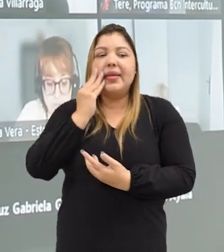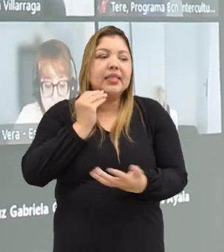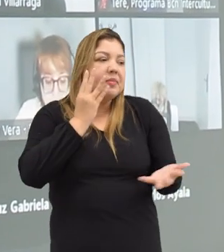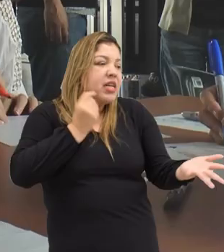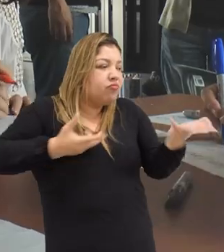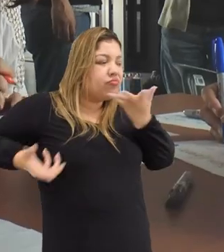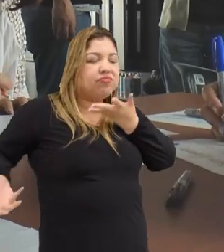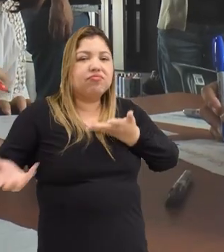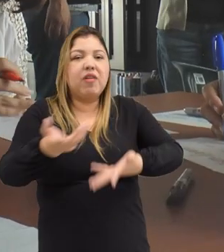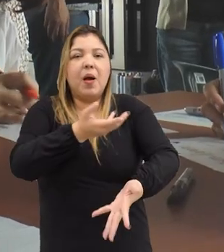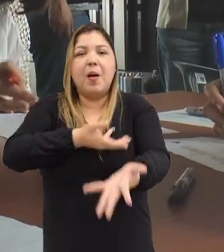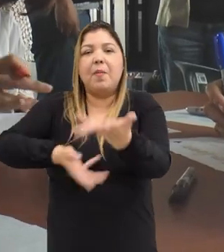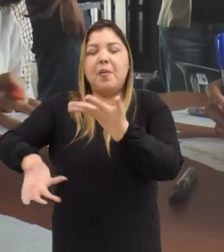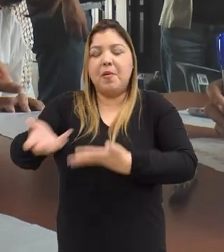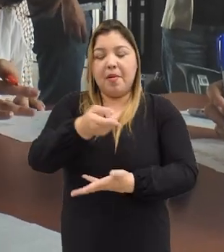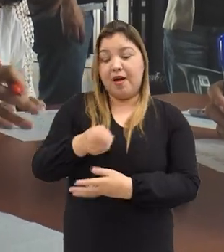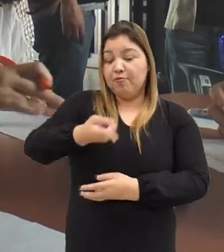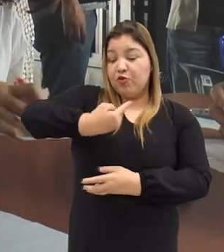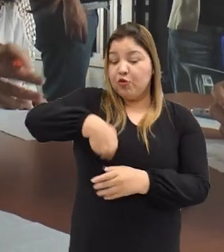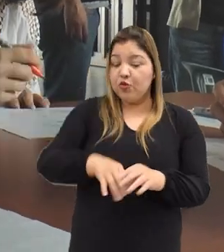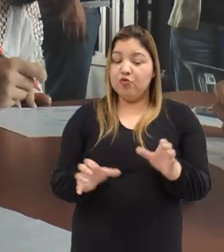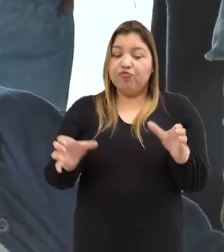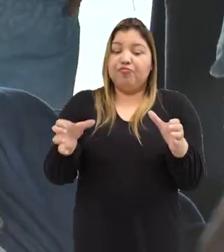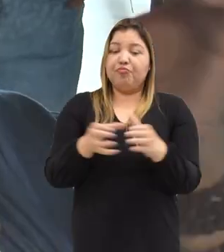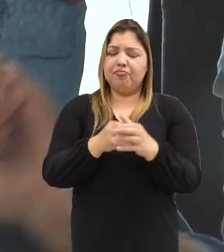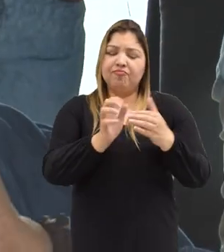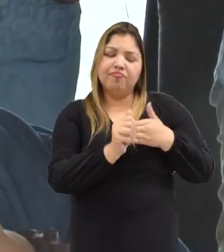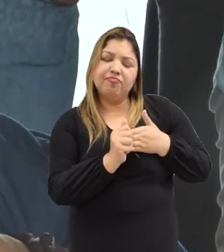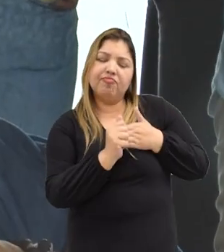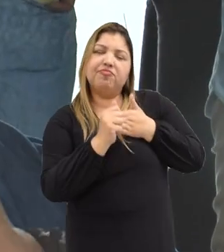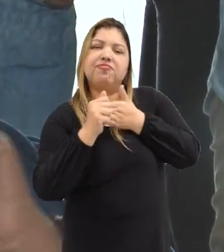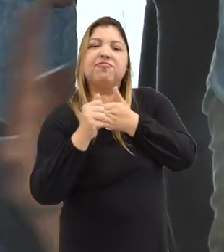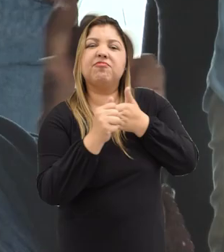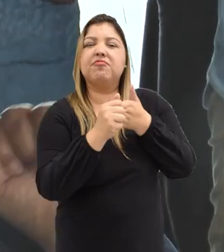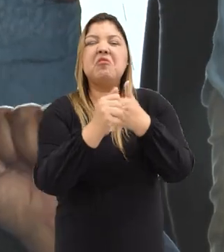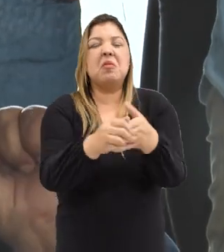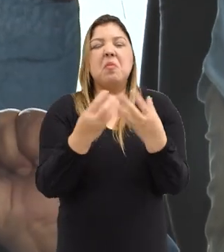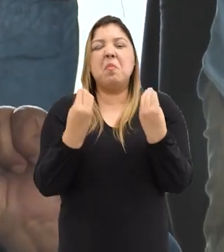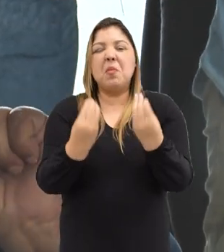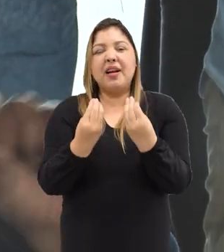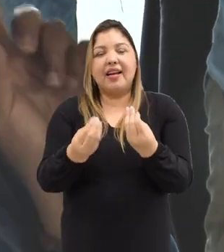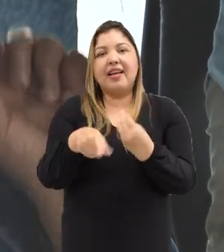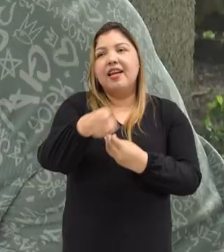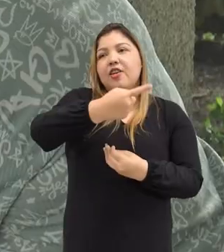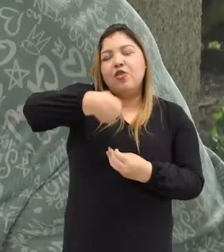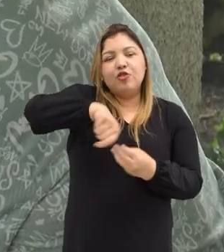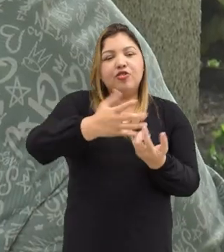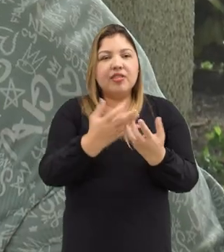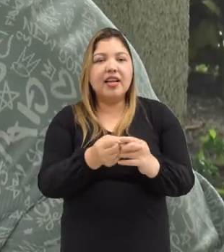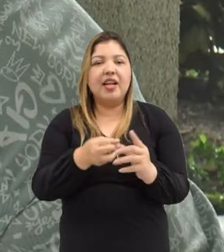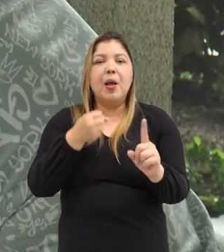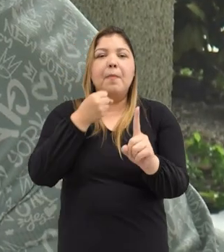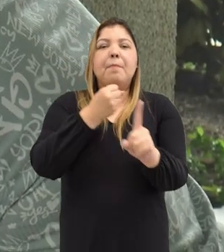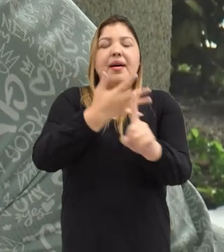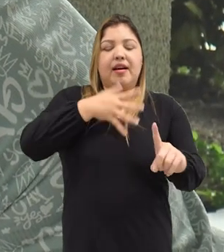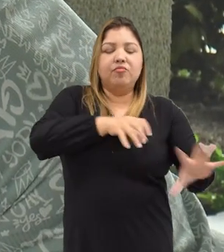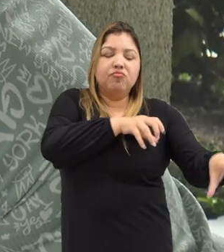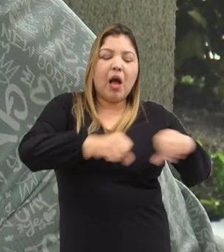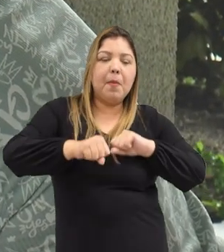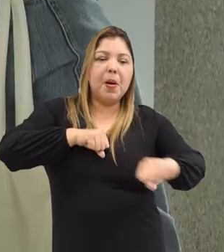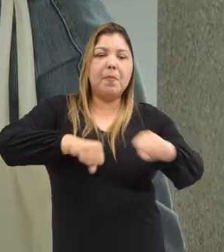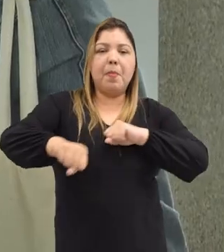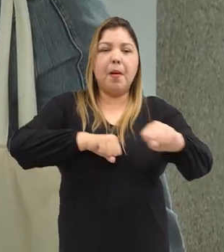red nos dotamos de un manifiesto y un modo superante para asegurar una acción